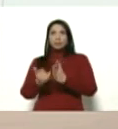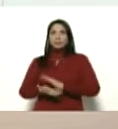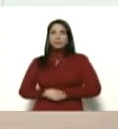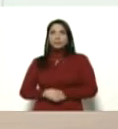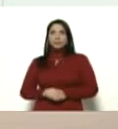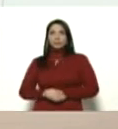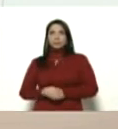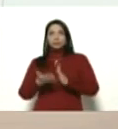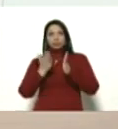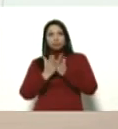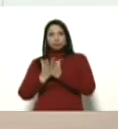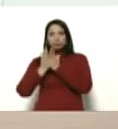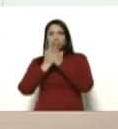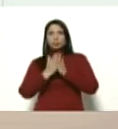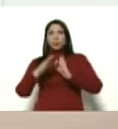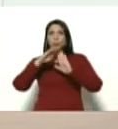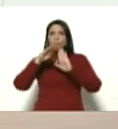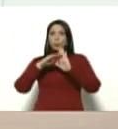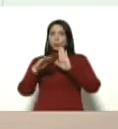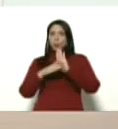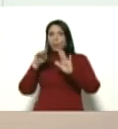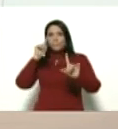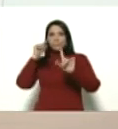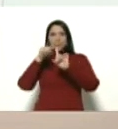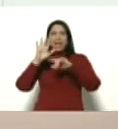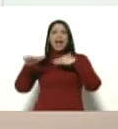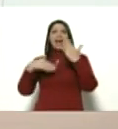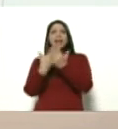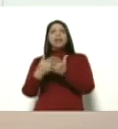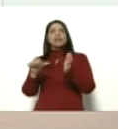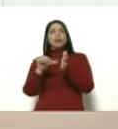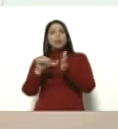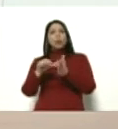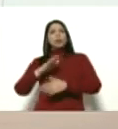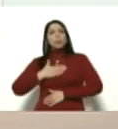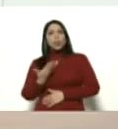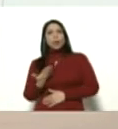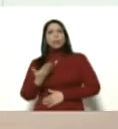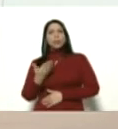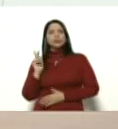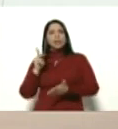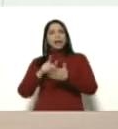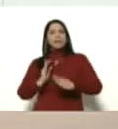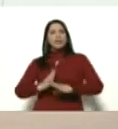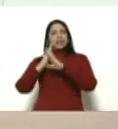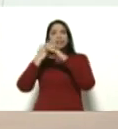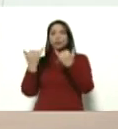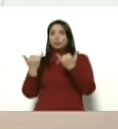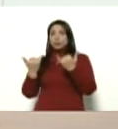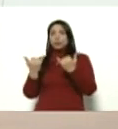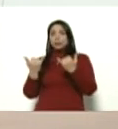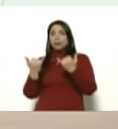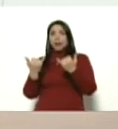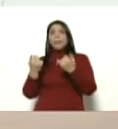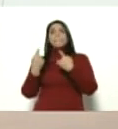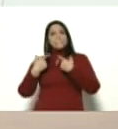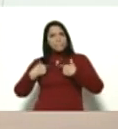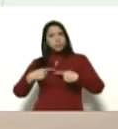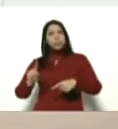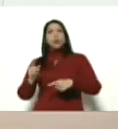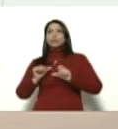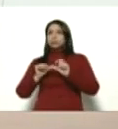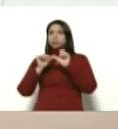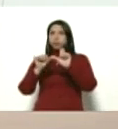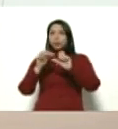estudiando el cumplimiento de la meta, hasta dónde podemos llegar con este frenazo que hemos recibido, pero tengan la seguridad que se sigue construyendo